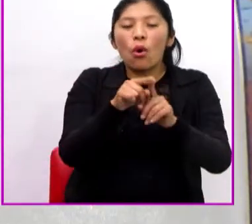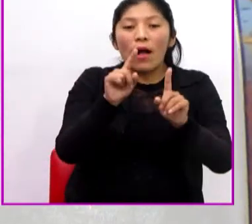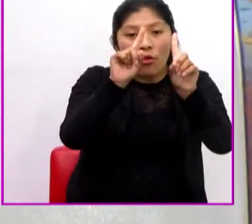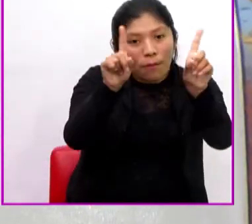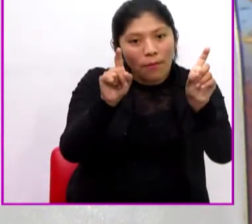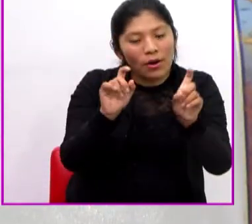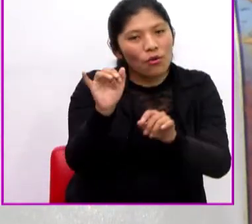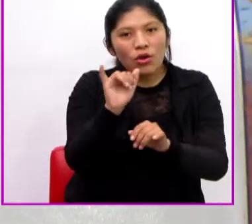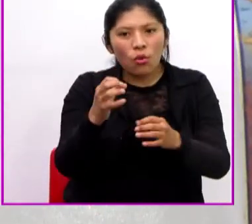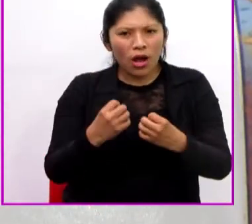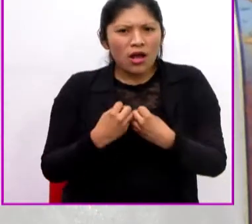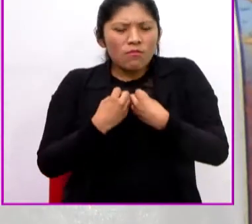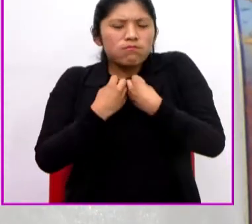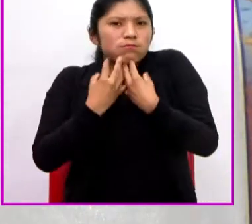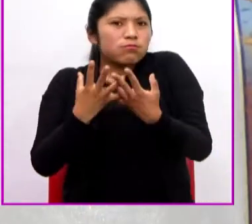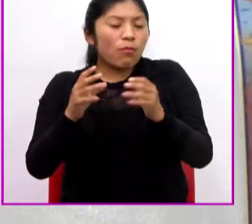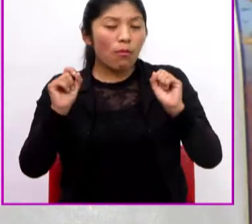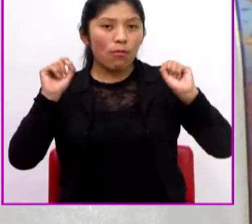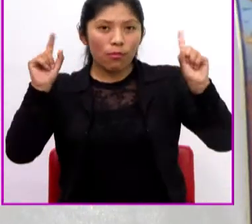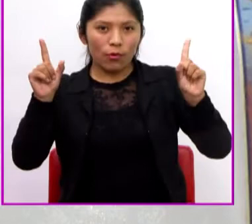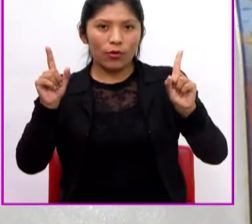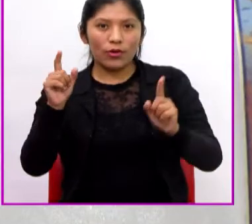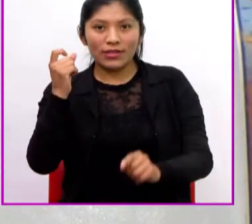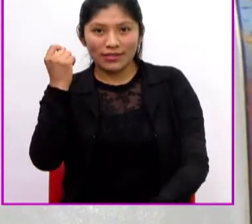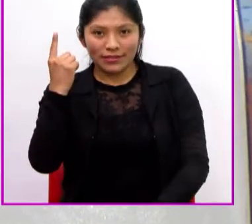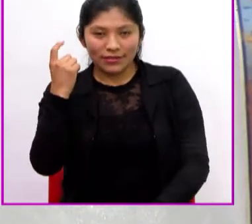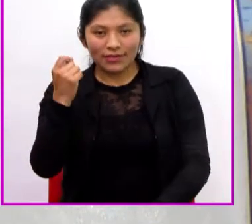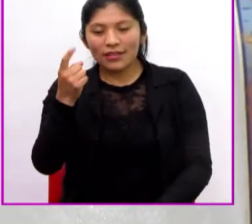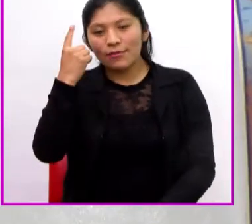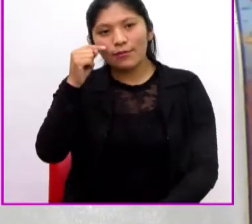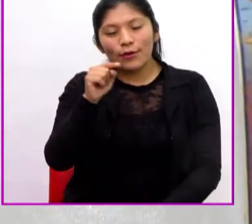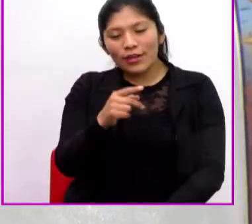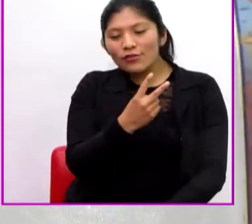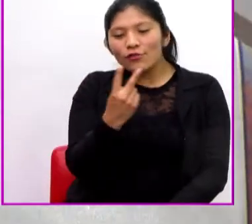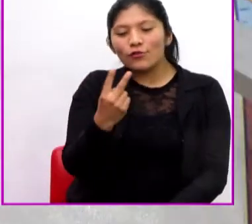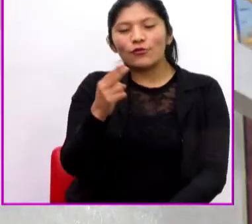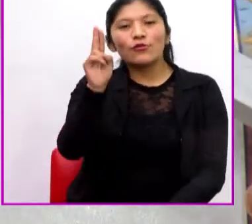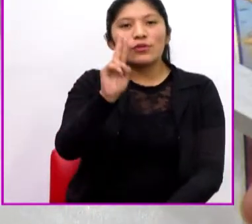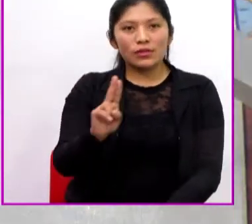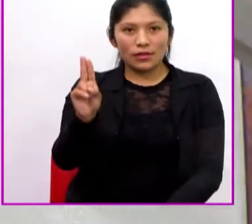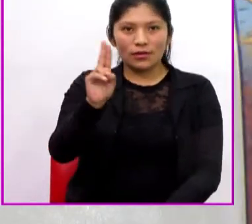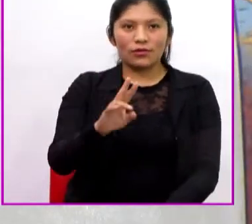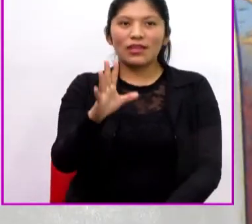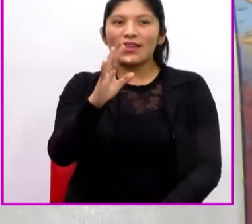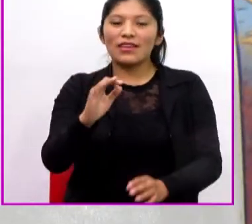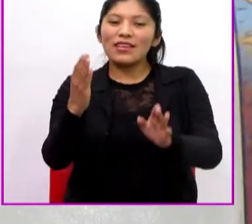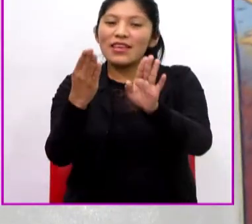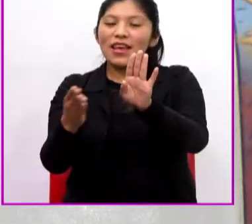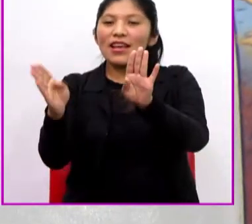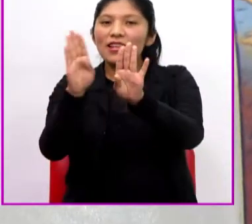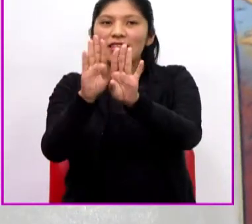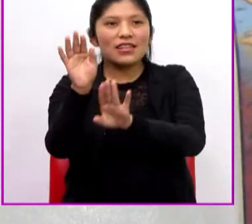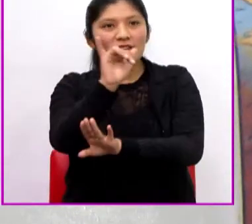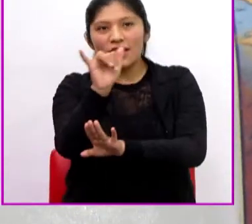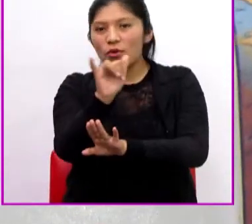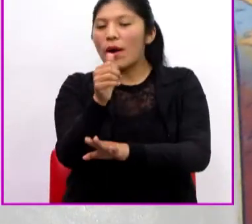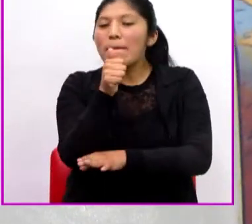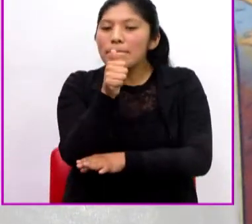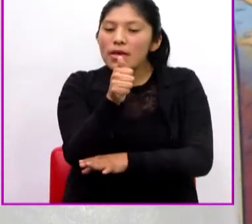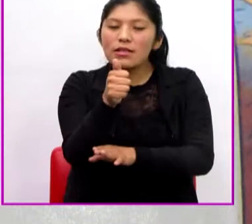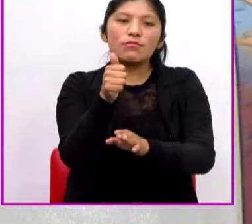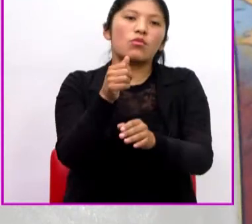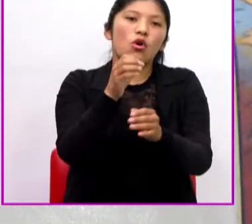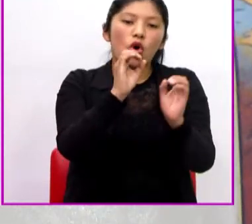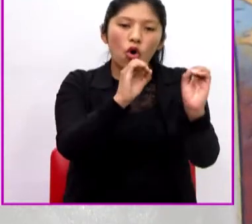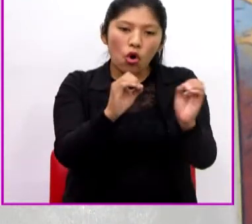Y van en el orden, primero el de exclamación, seguido de interrogación. Y el cierre es en el mismo orden. No olvidemos que en la